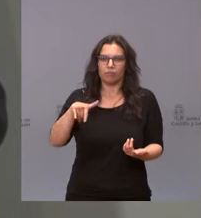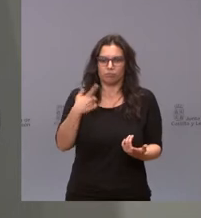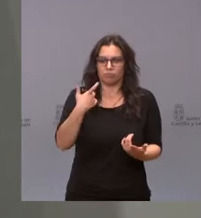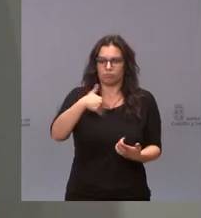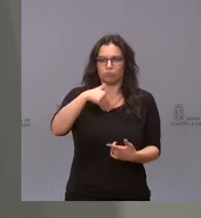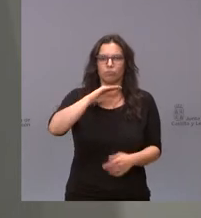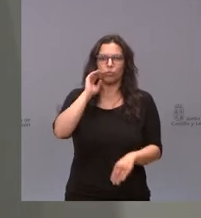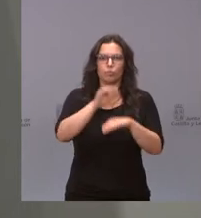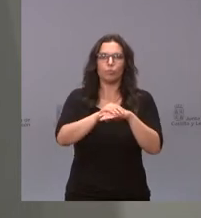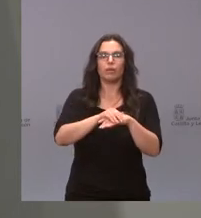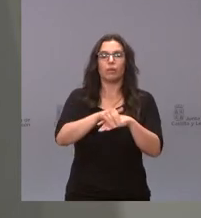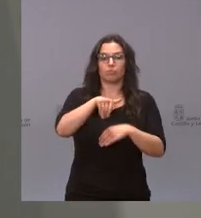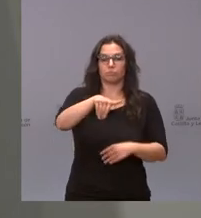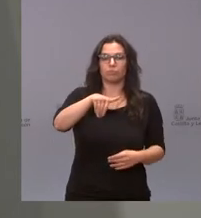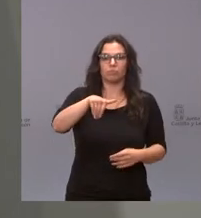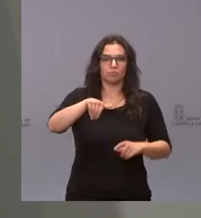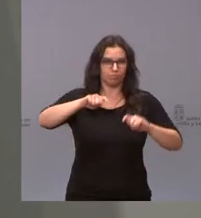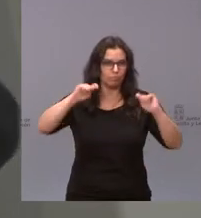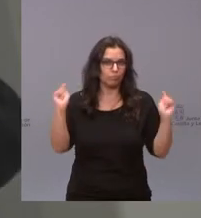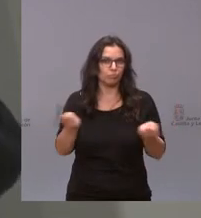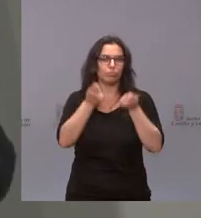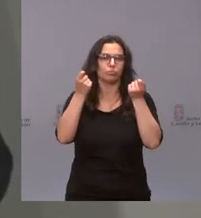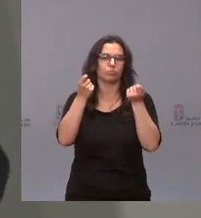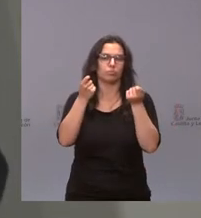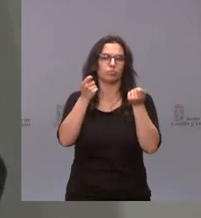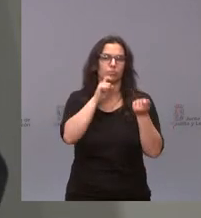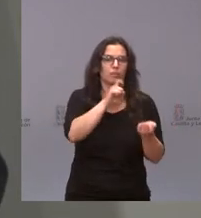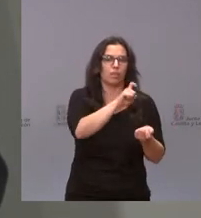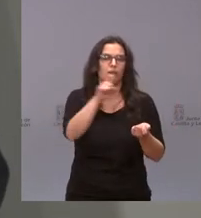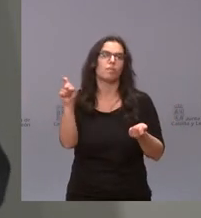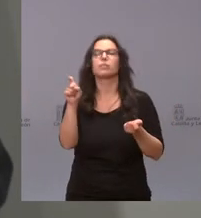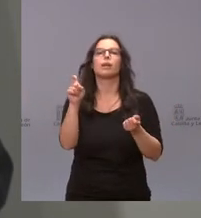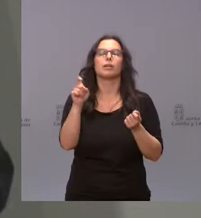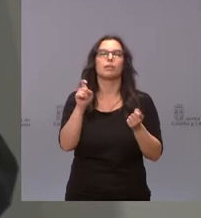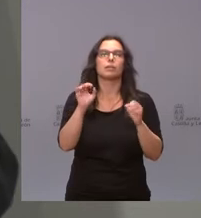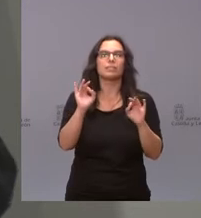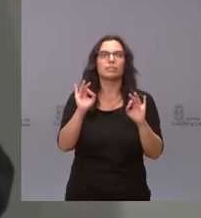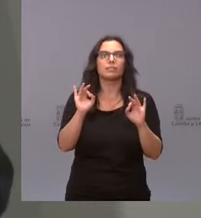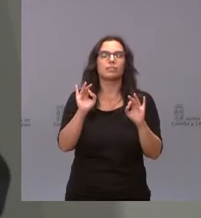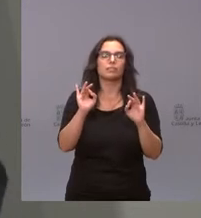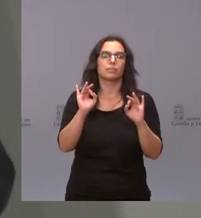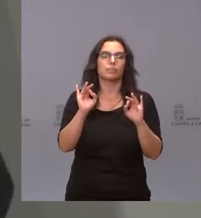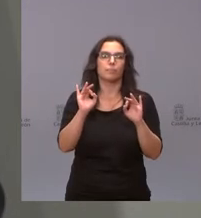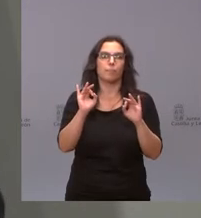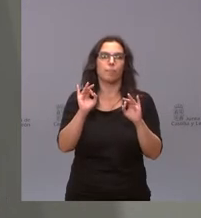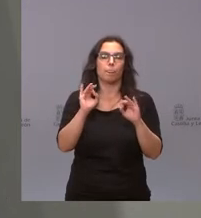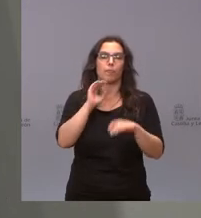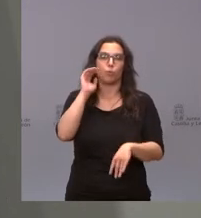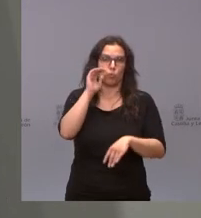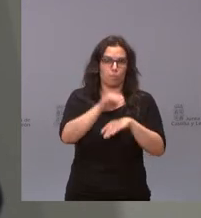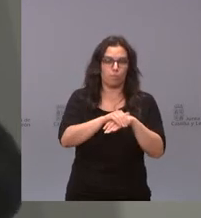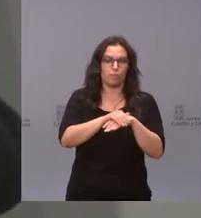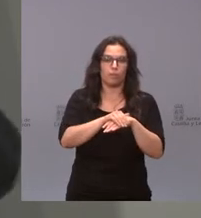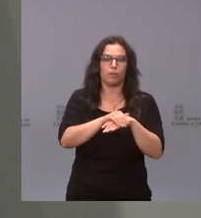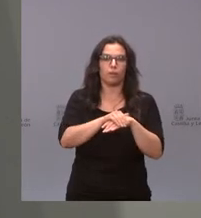que en breve vamos a publicar y a anunciar oficialmente de el cumplimiento más allá de